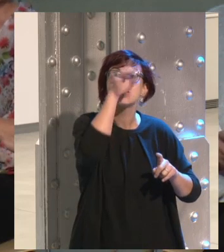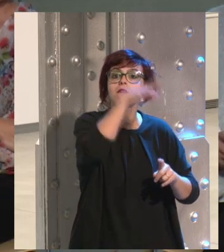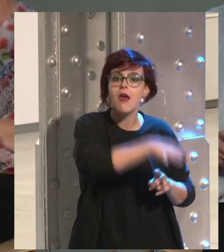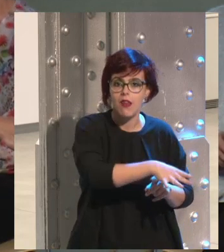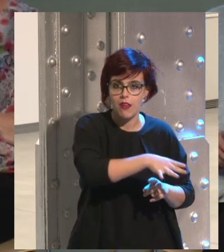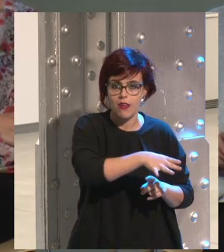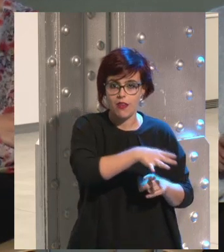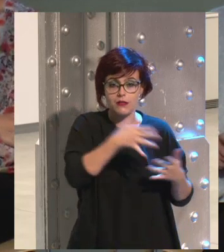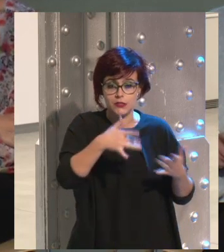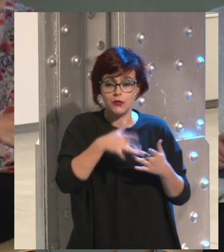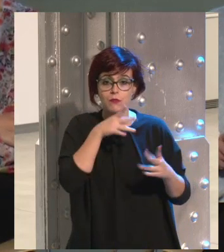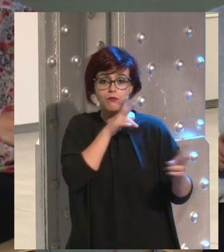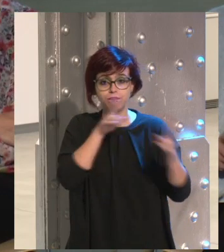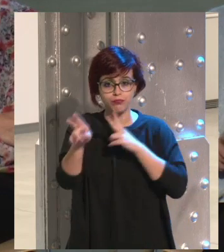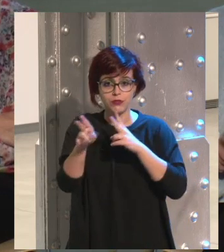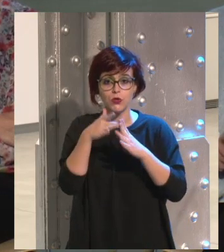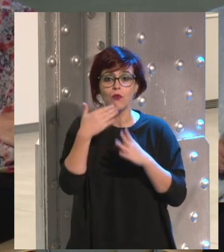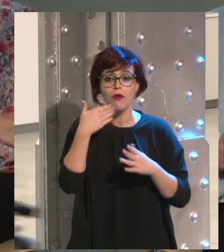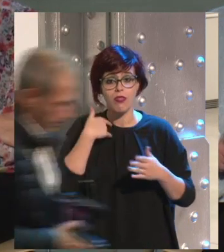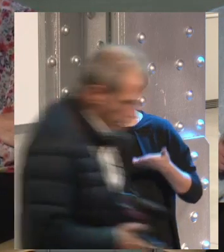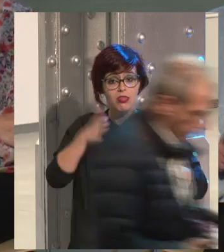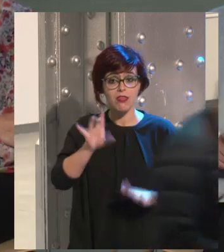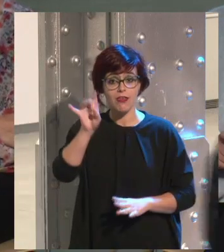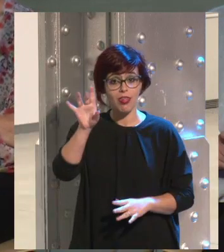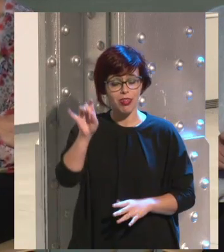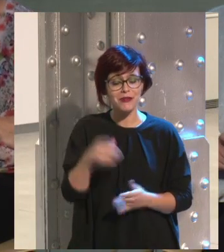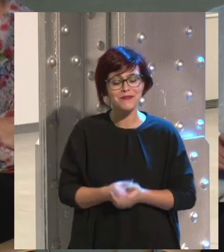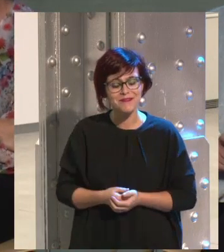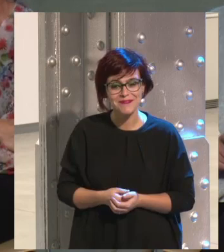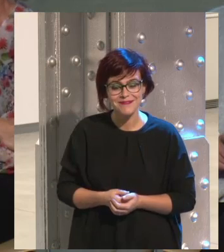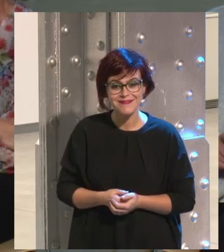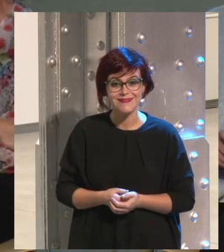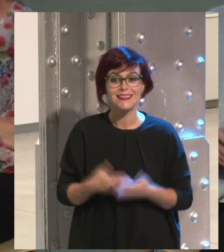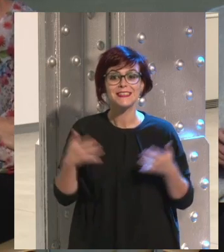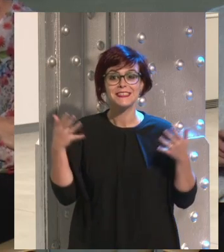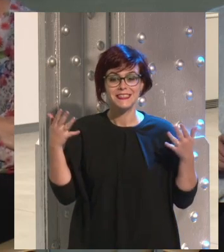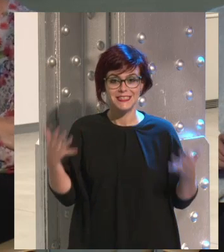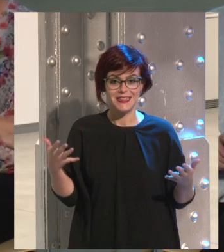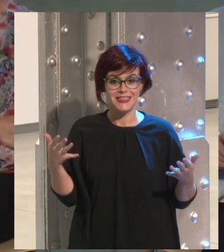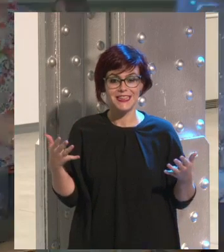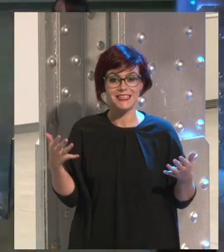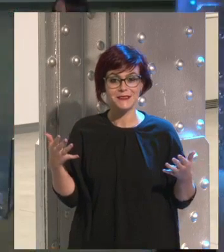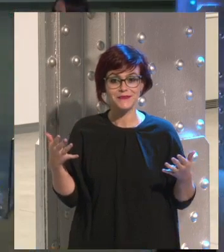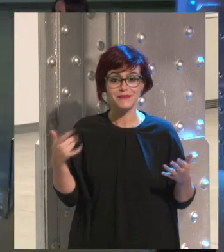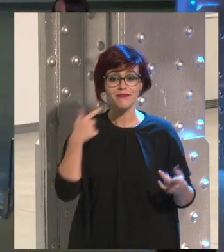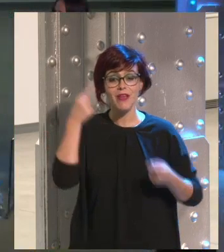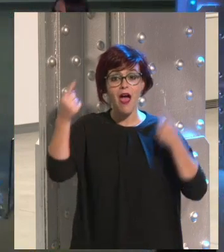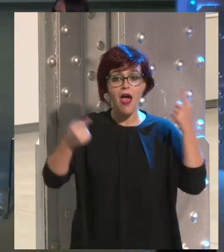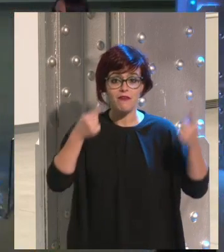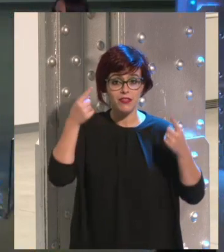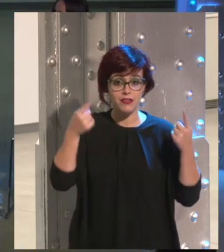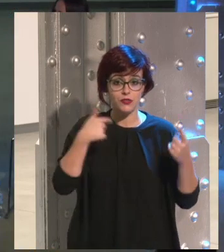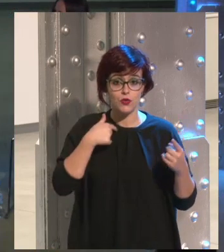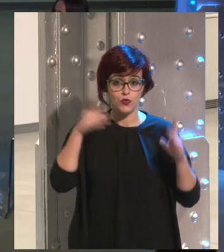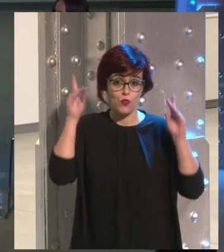¿Contesto ya? Sí. Vale, pues yo tengo uno de 15 años, ¿vale? Vale, entonces, a veces, yo no soy